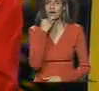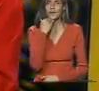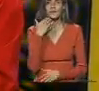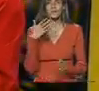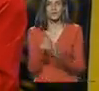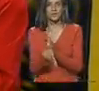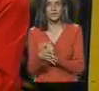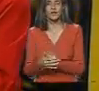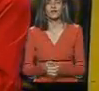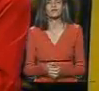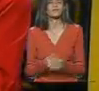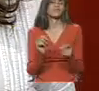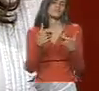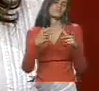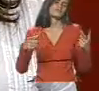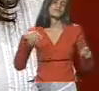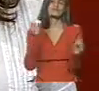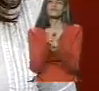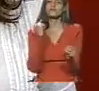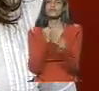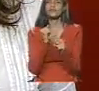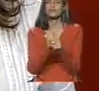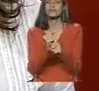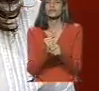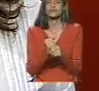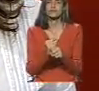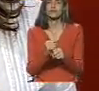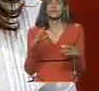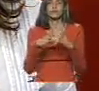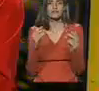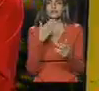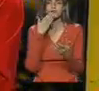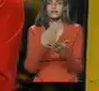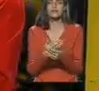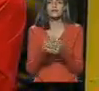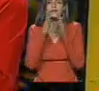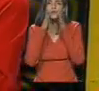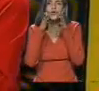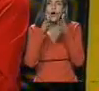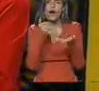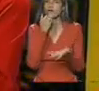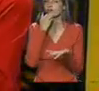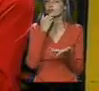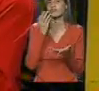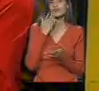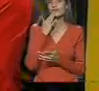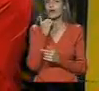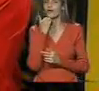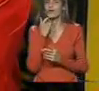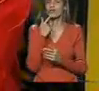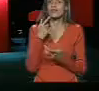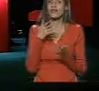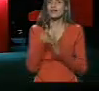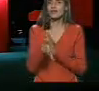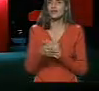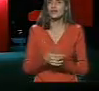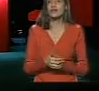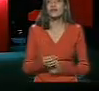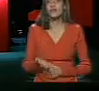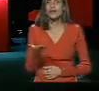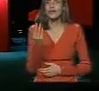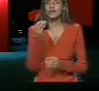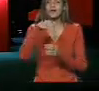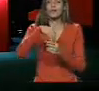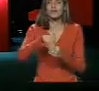de esa masa trabajadora que tú viste allá. ¿Hubo algún aporte, alguna recomendación que valga la pena comentarla para